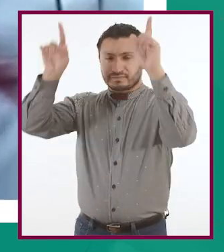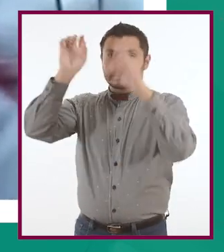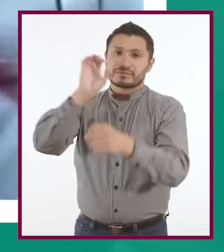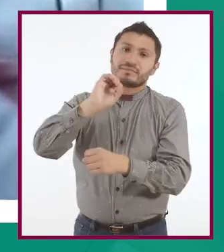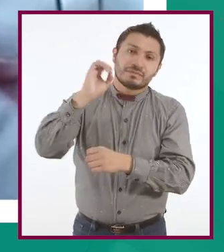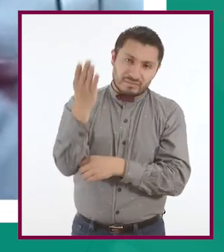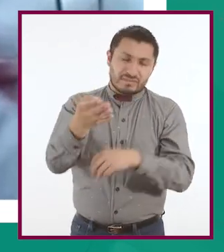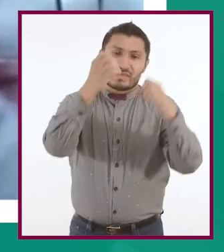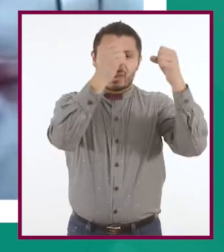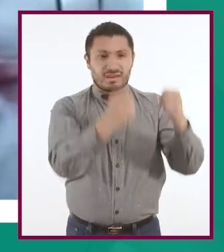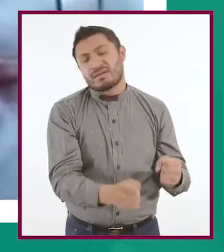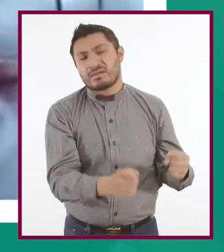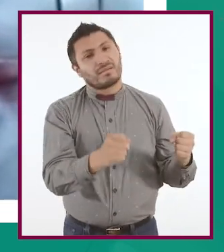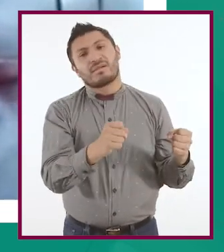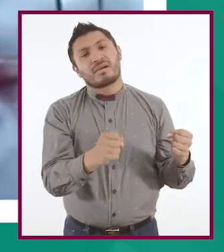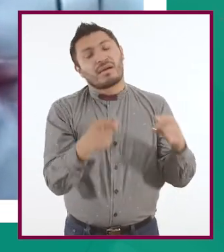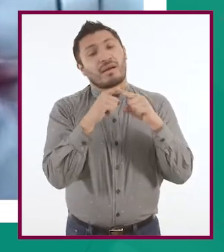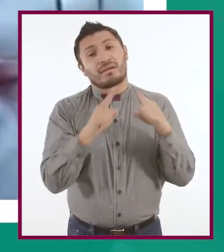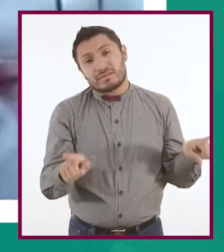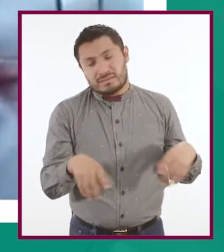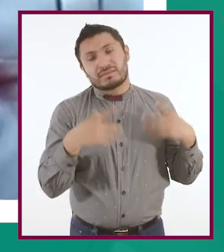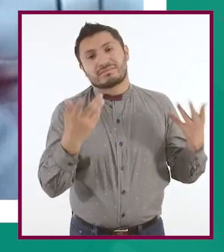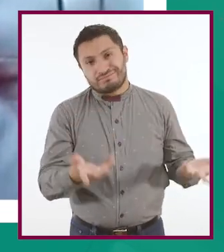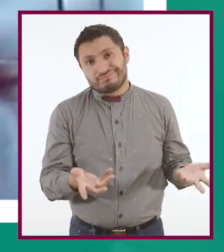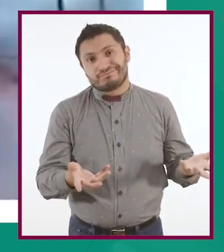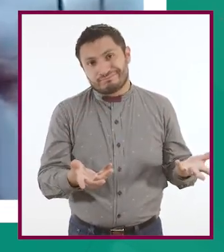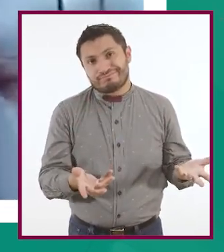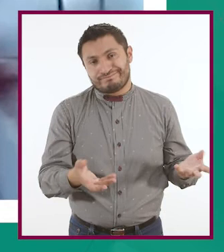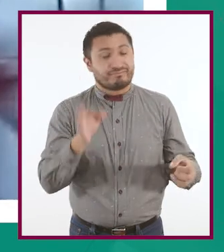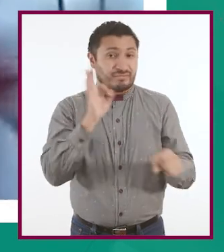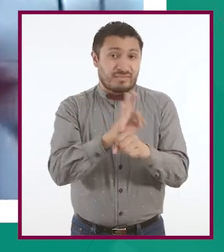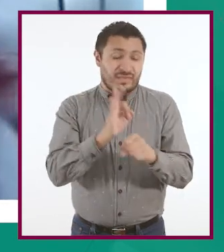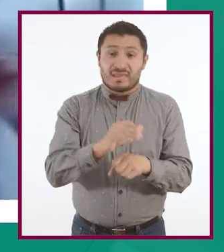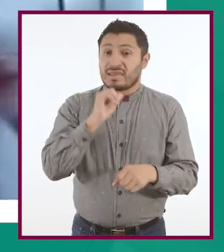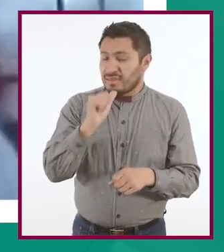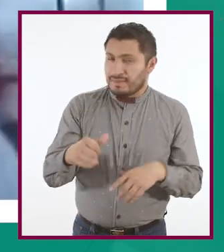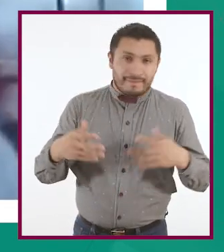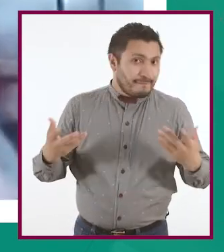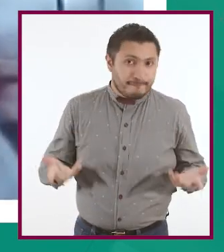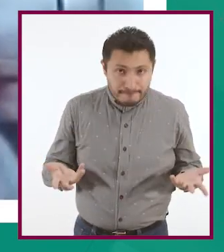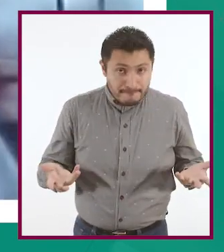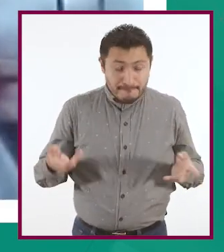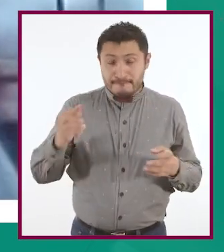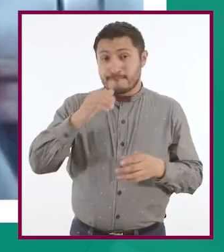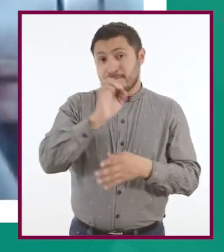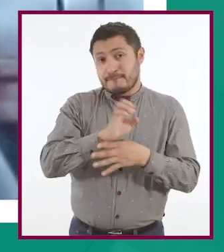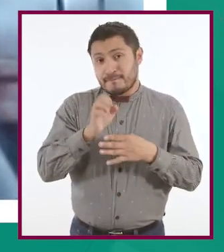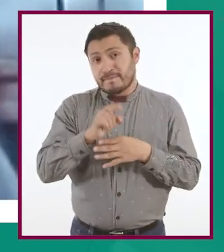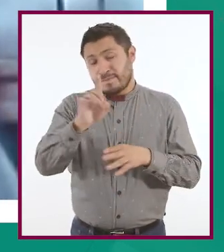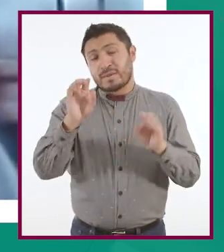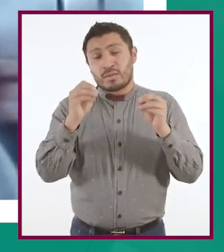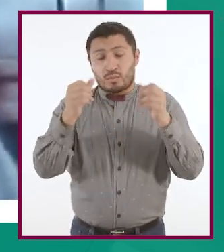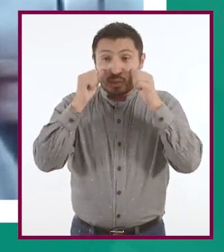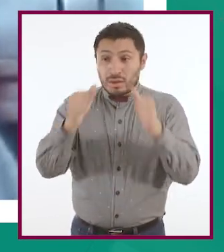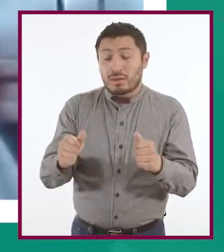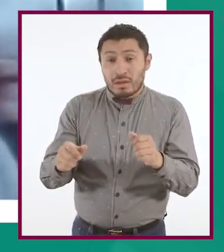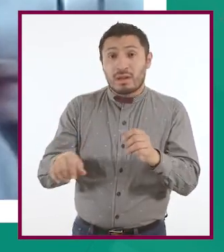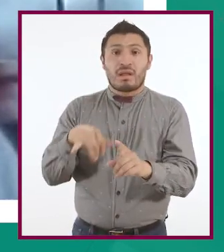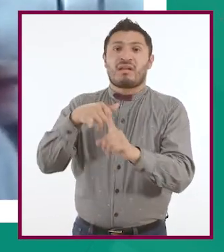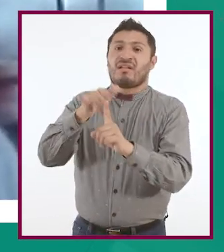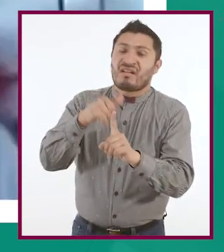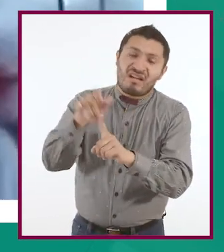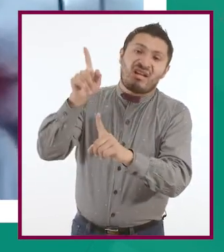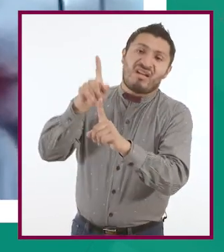obviamente nuestra seguridad no va a estar, pues, muy protegida, que digamos. Vas a estar mucho al pendiente de que te van a